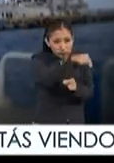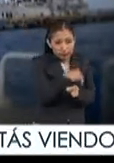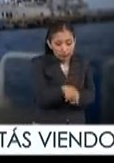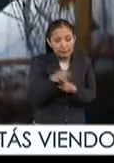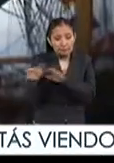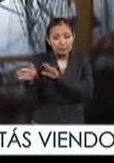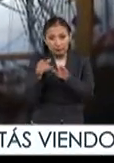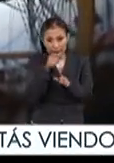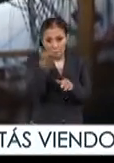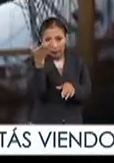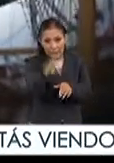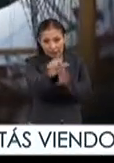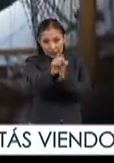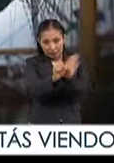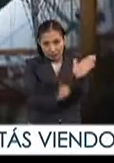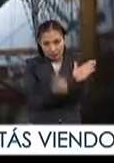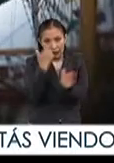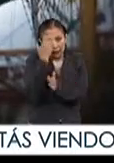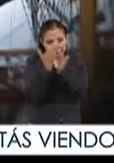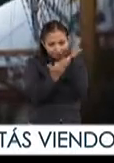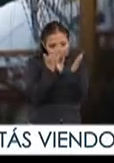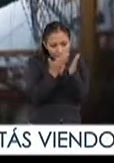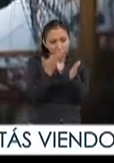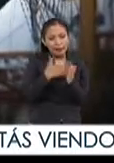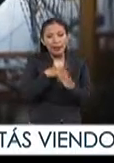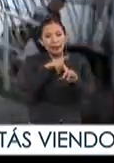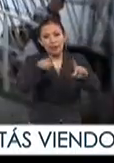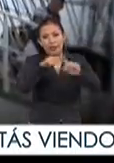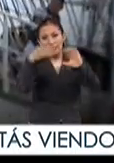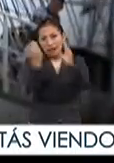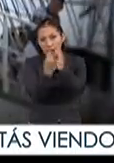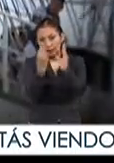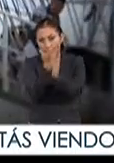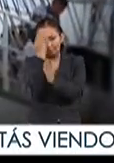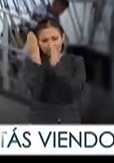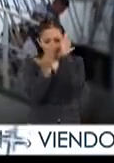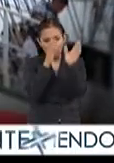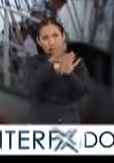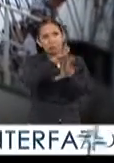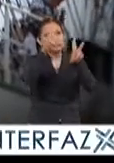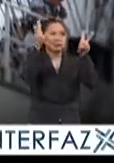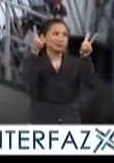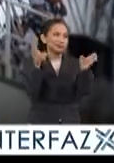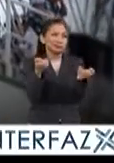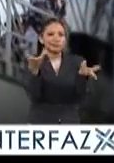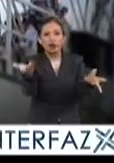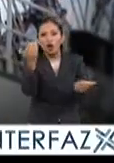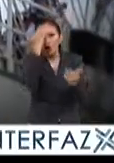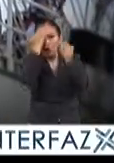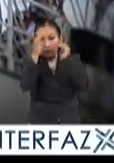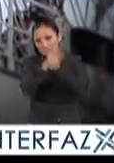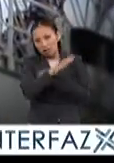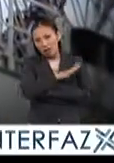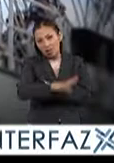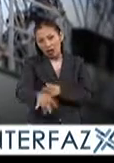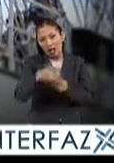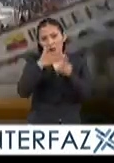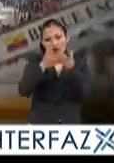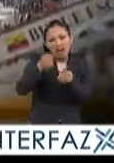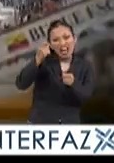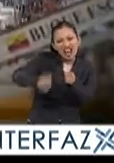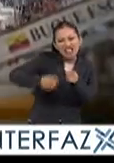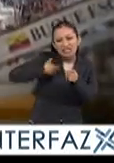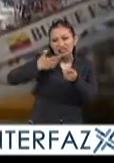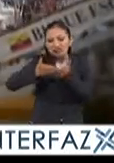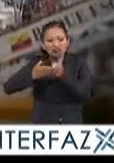en esos 10 semestres de carrera tomamos diferentes clases acerca de conocimientos básicos de los buques de